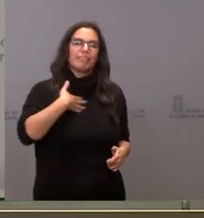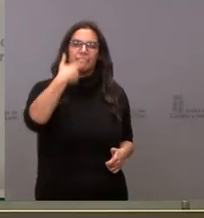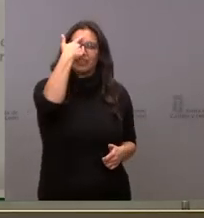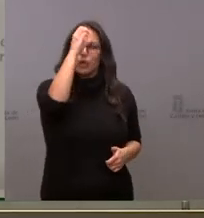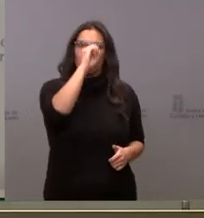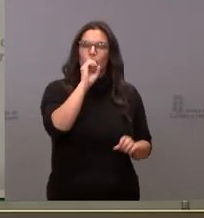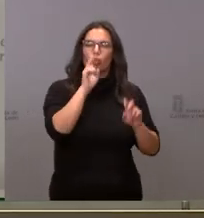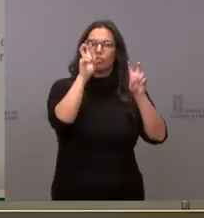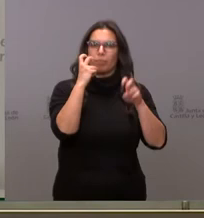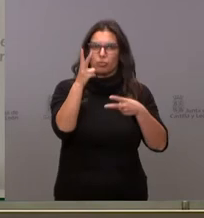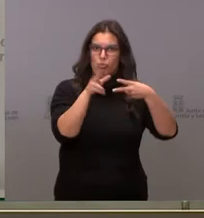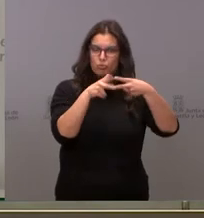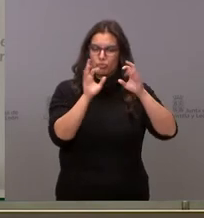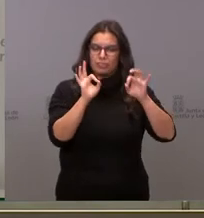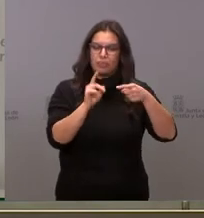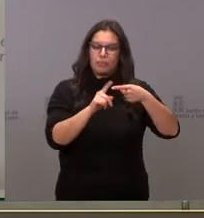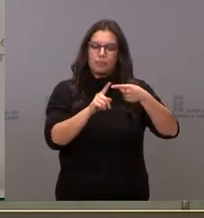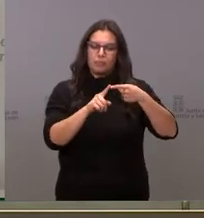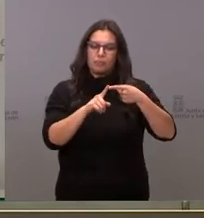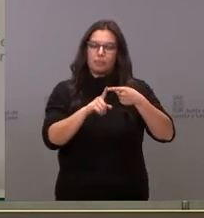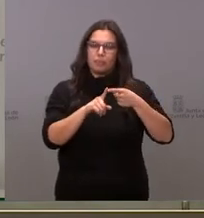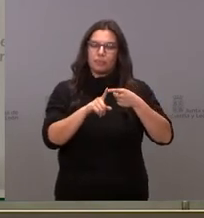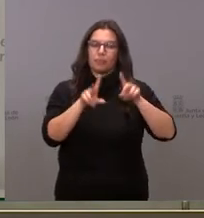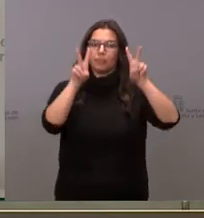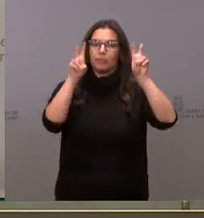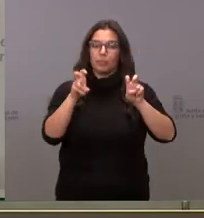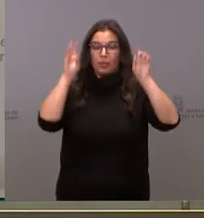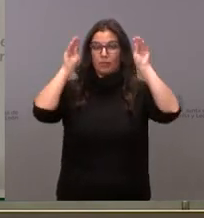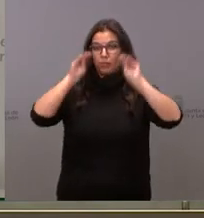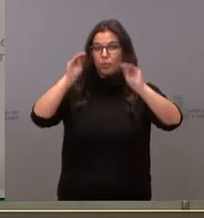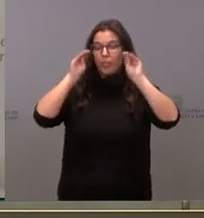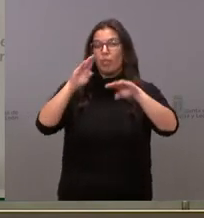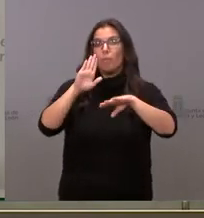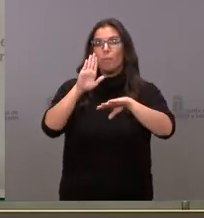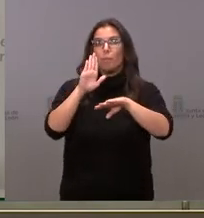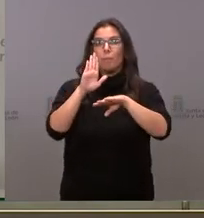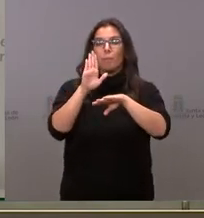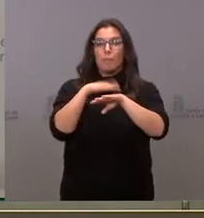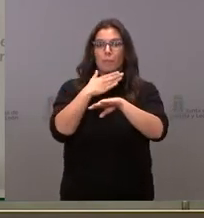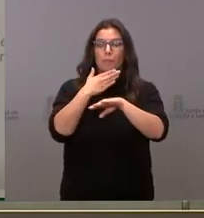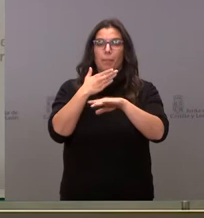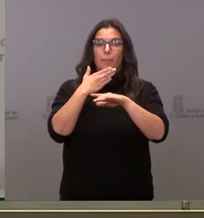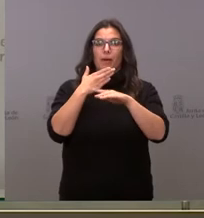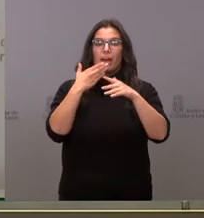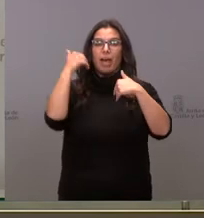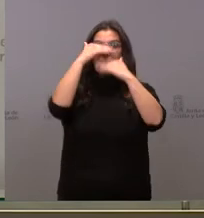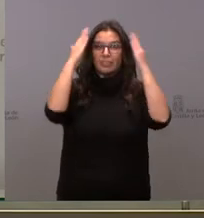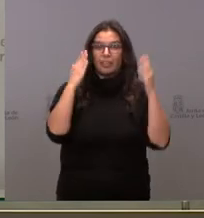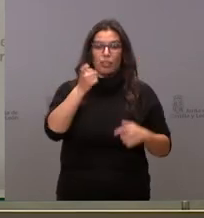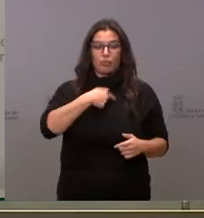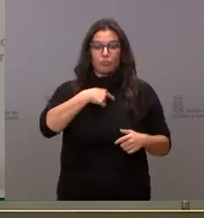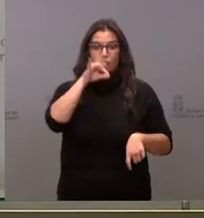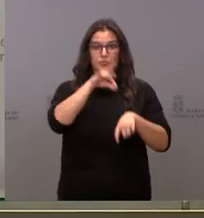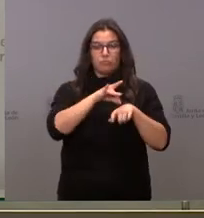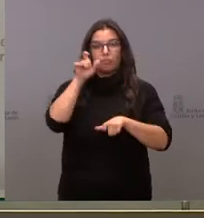otras dos cuestiones en concreto el tema de la formación para asistencia cardiopática por parte de los